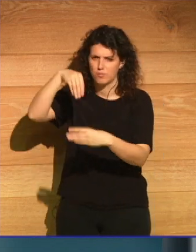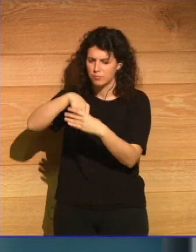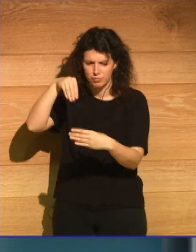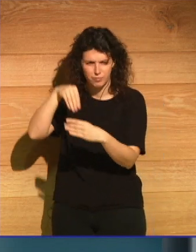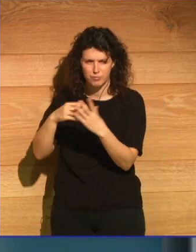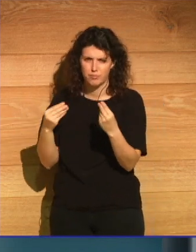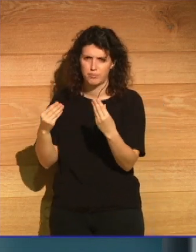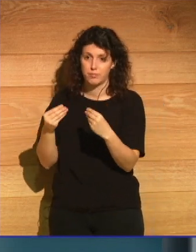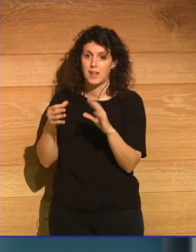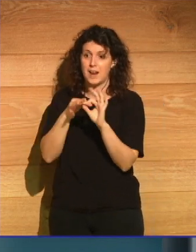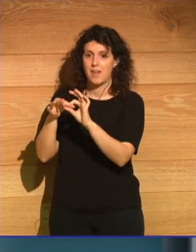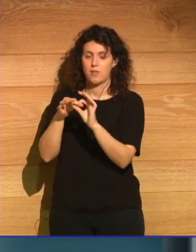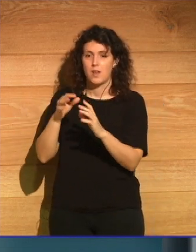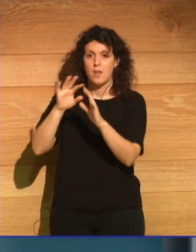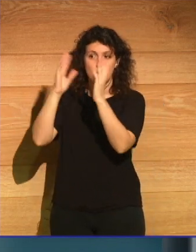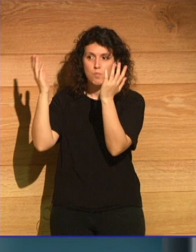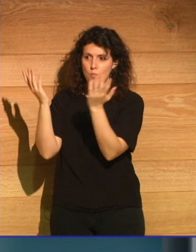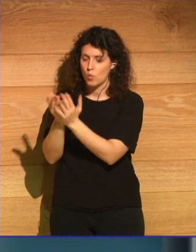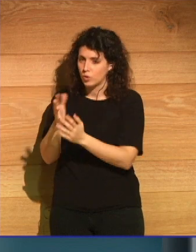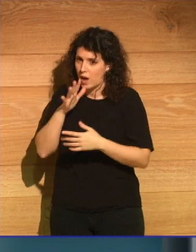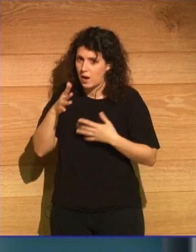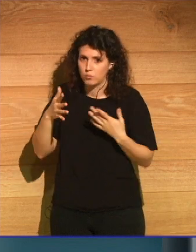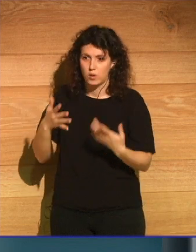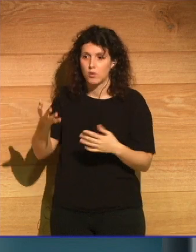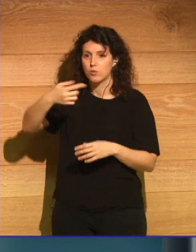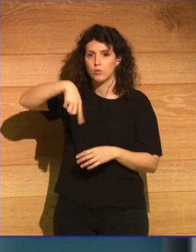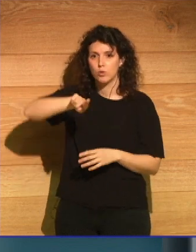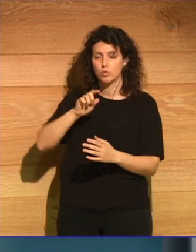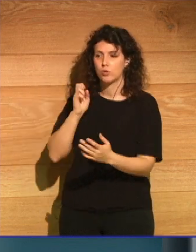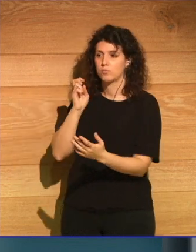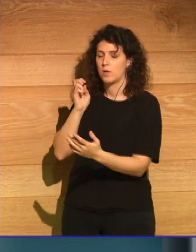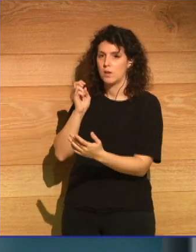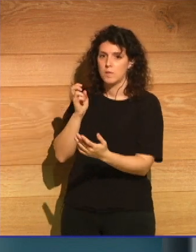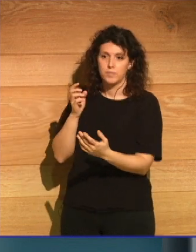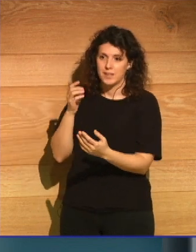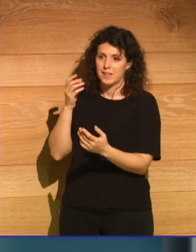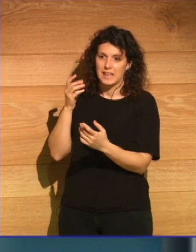sobre el mundo tal cual era y nos enfrentamos a su desaparición